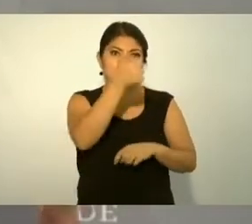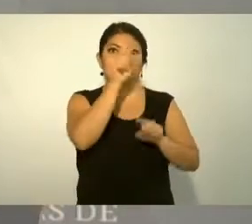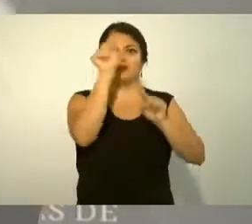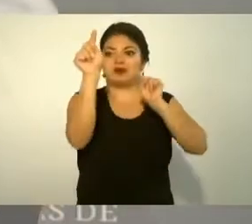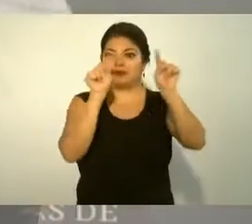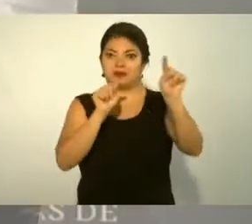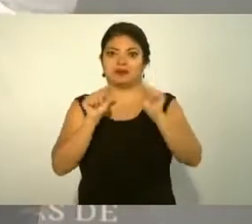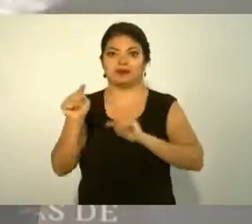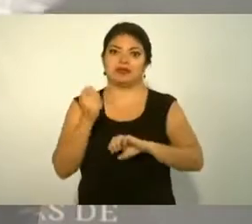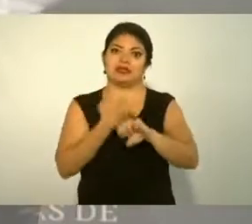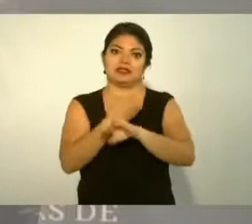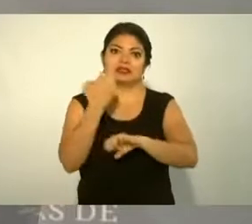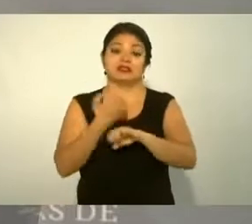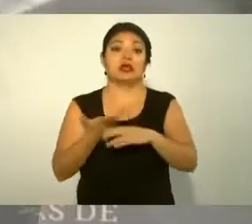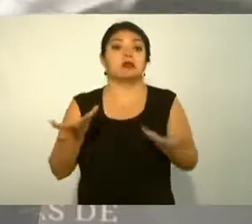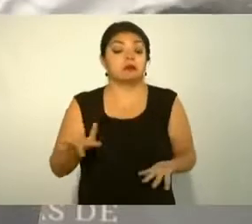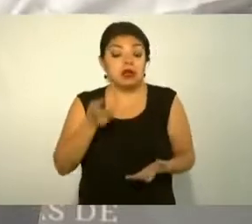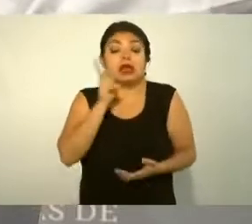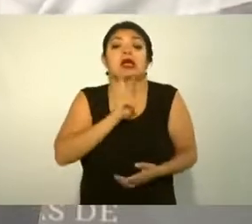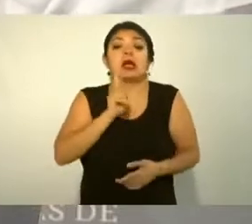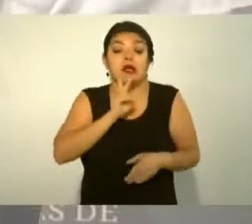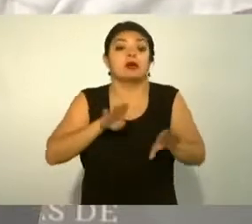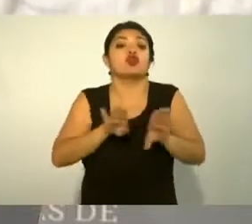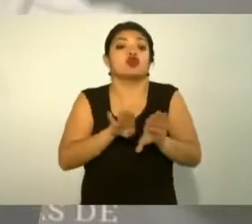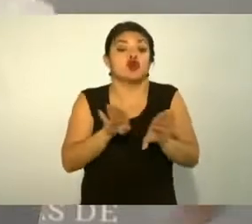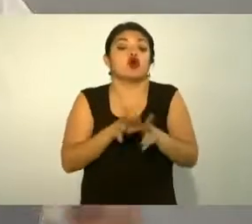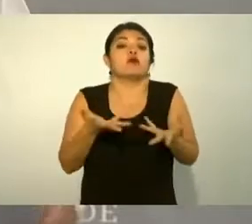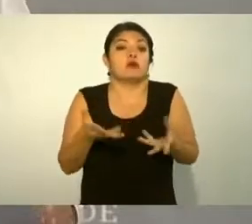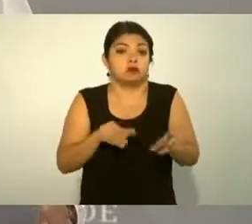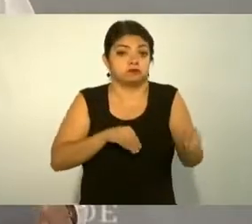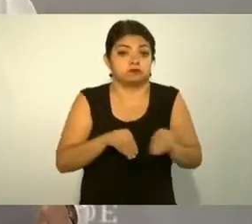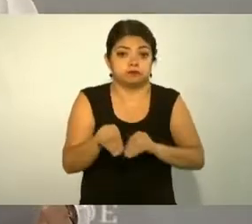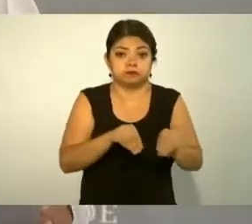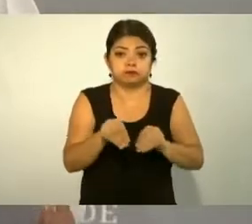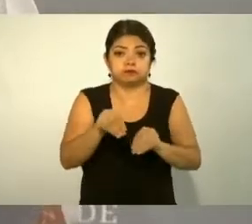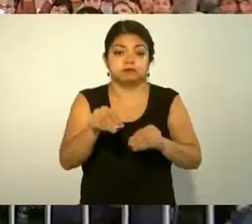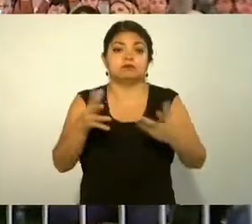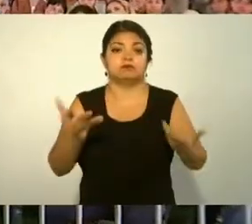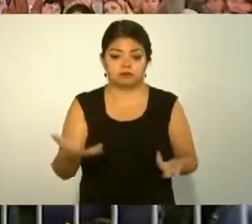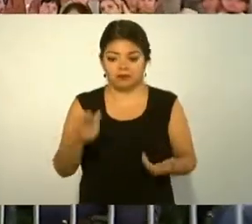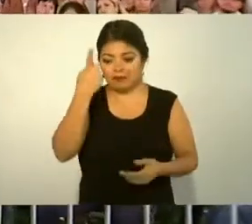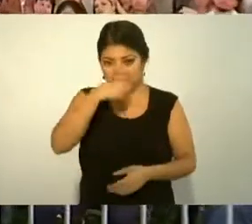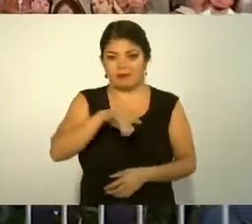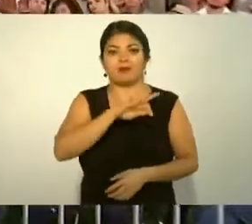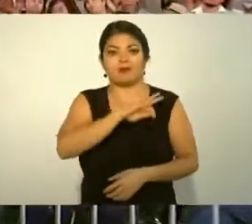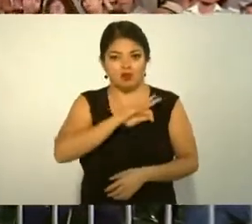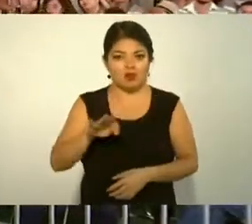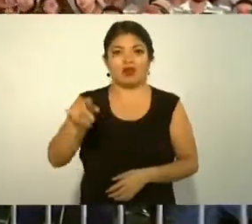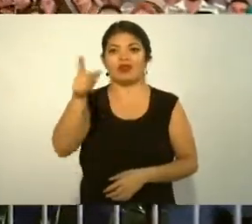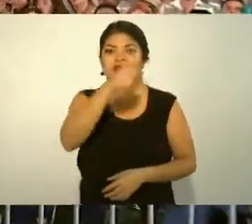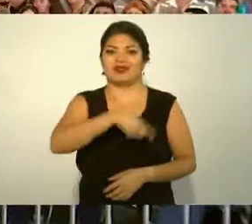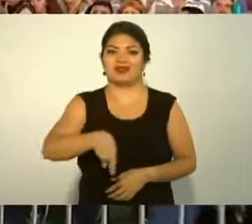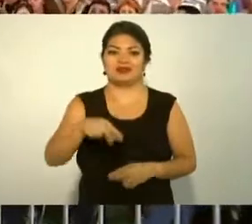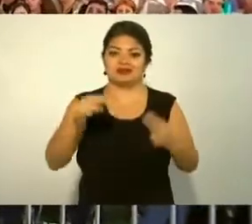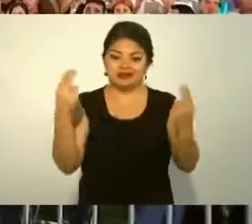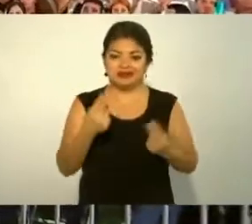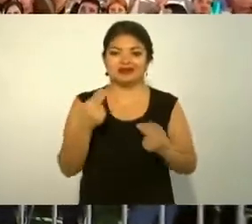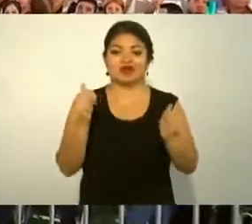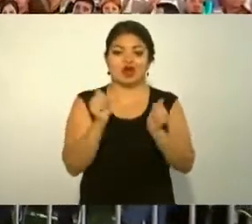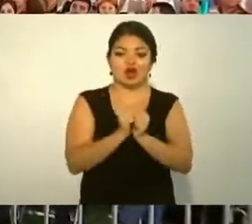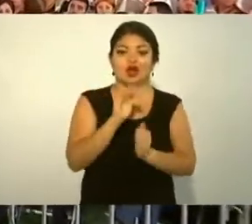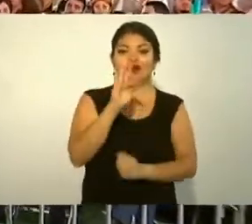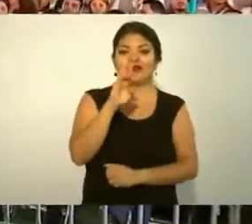vamos a ver cómo lo hacemos para que se cuente con el fertilizante